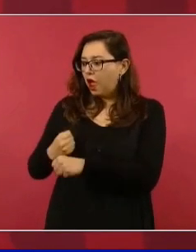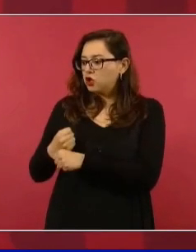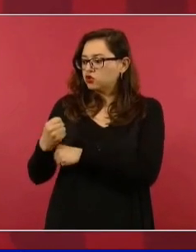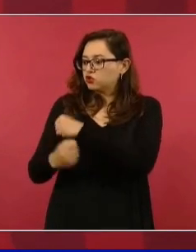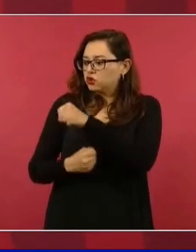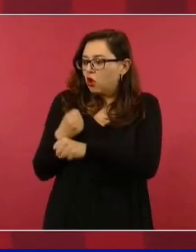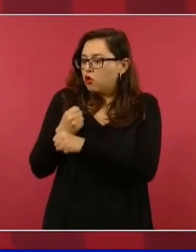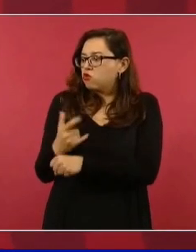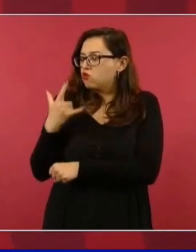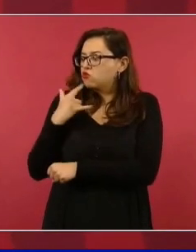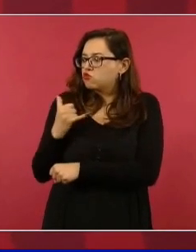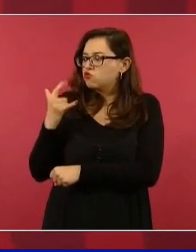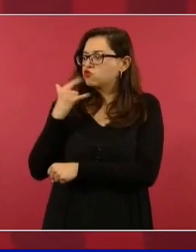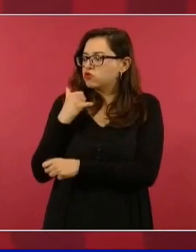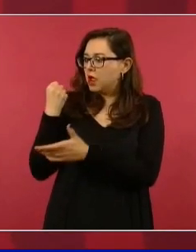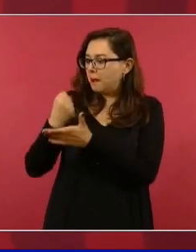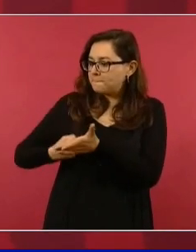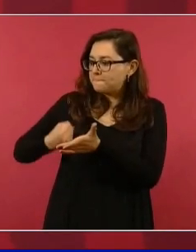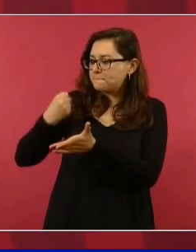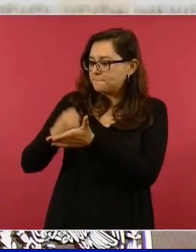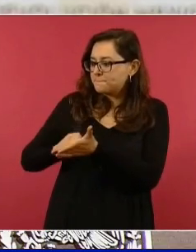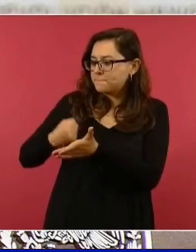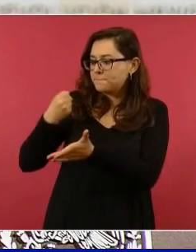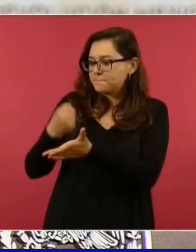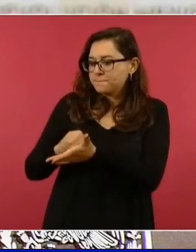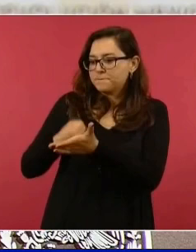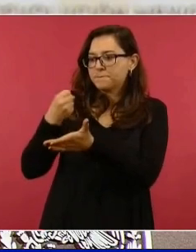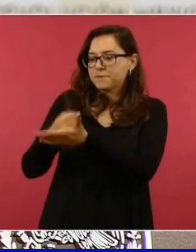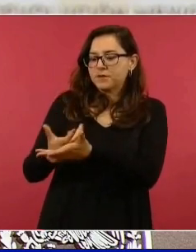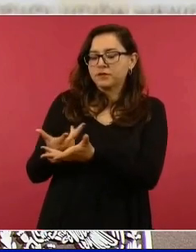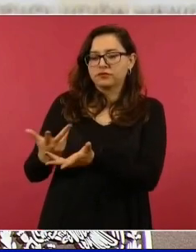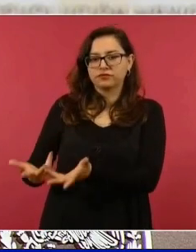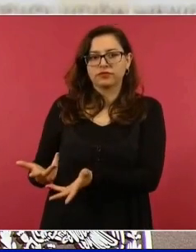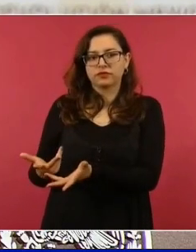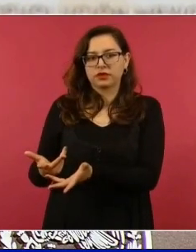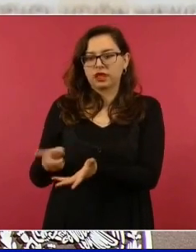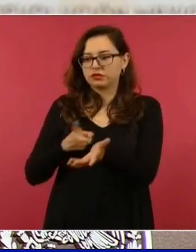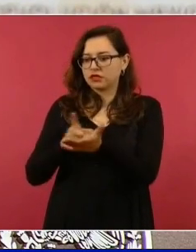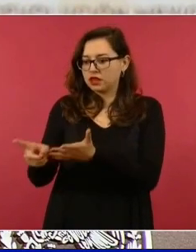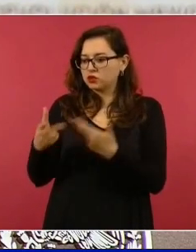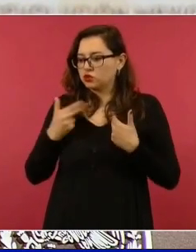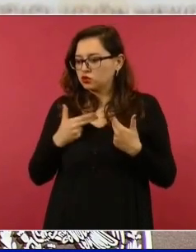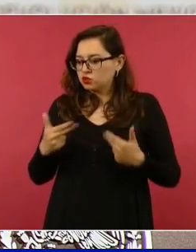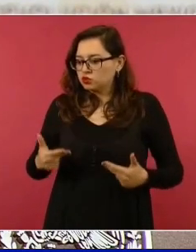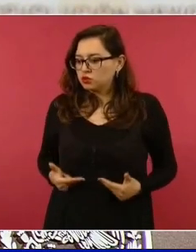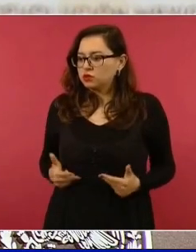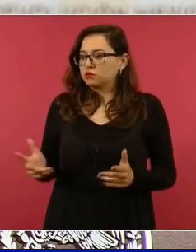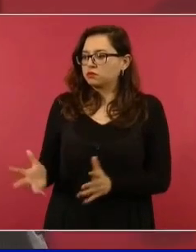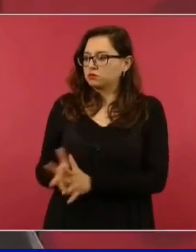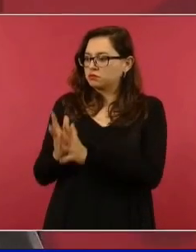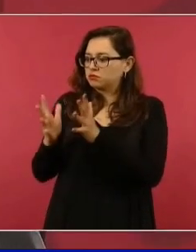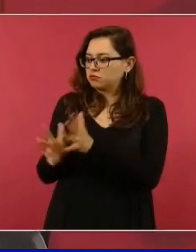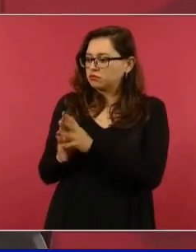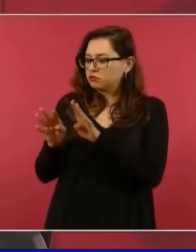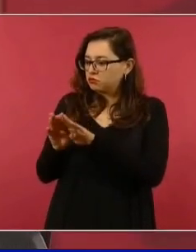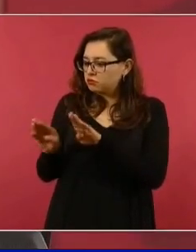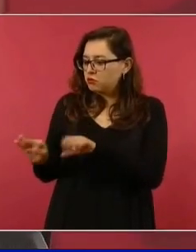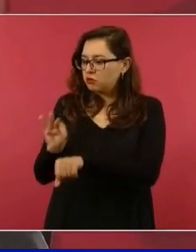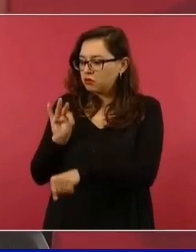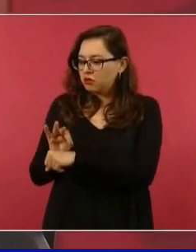defendiendo derechos humanos, defendiendo la democracia, nunca